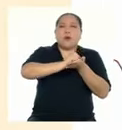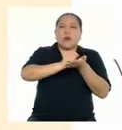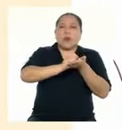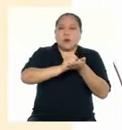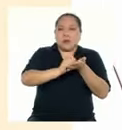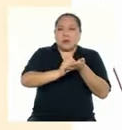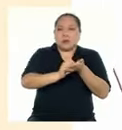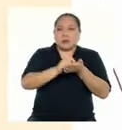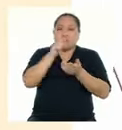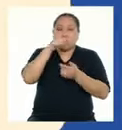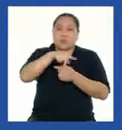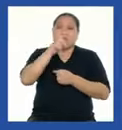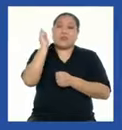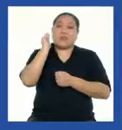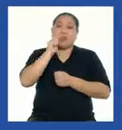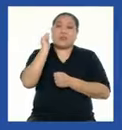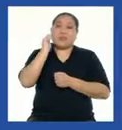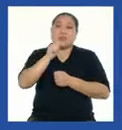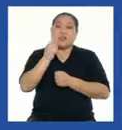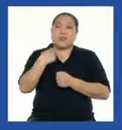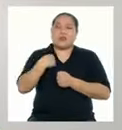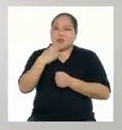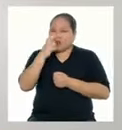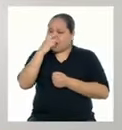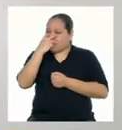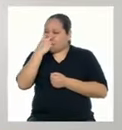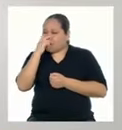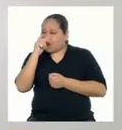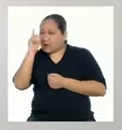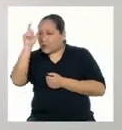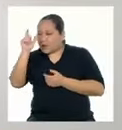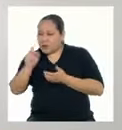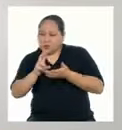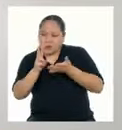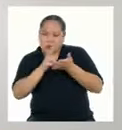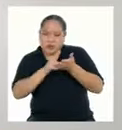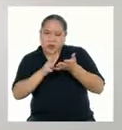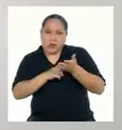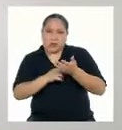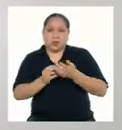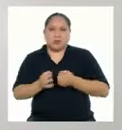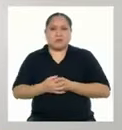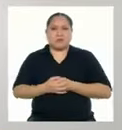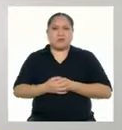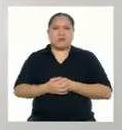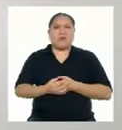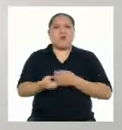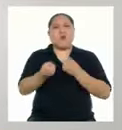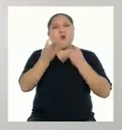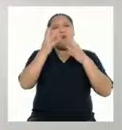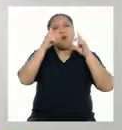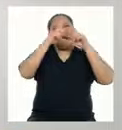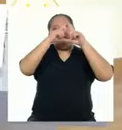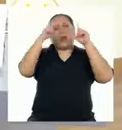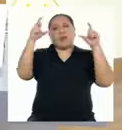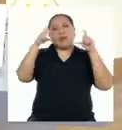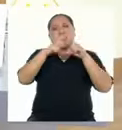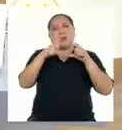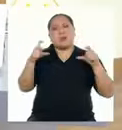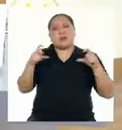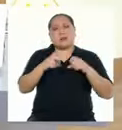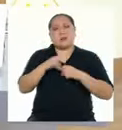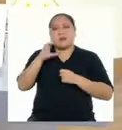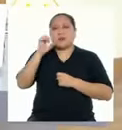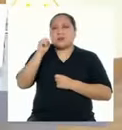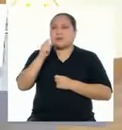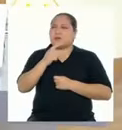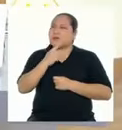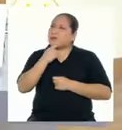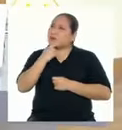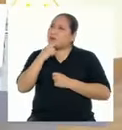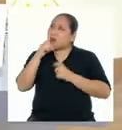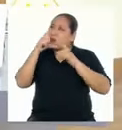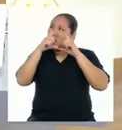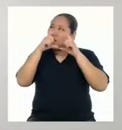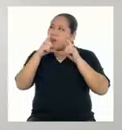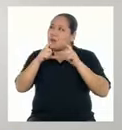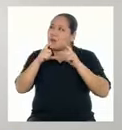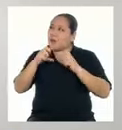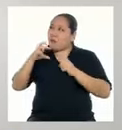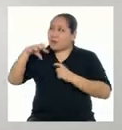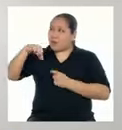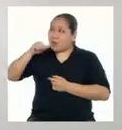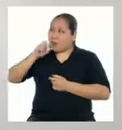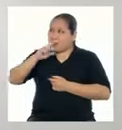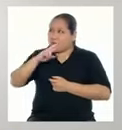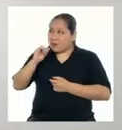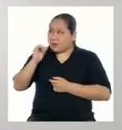la curiosidad del elocuente ¿Cuántas estrofas tiene este poema? ¿Se refiere a los párrafos,